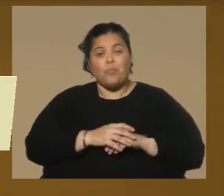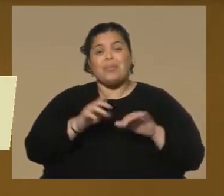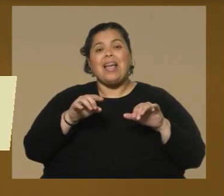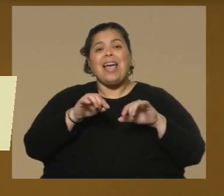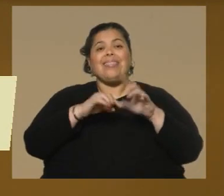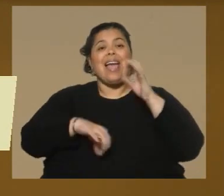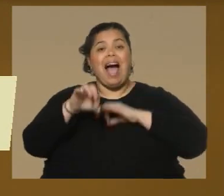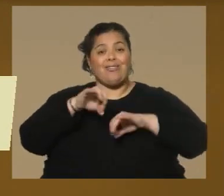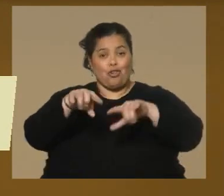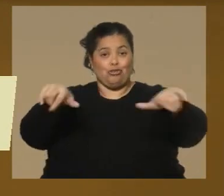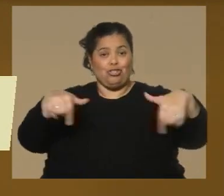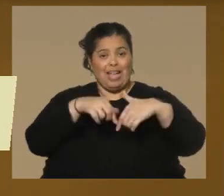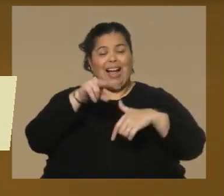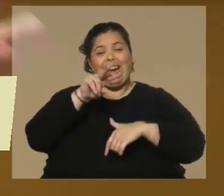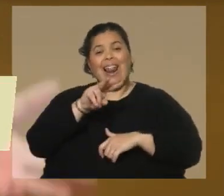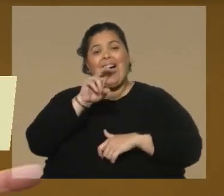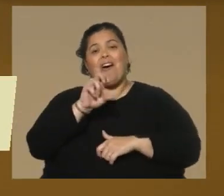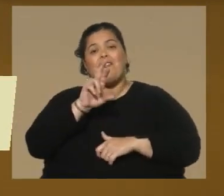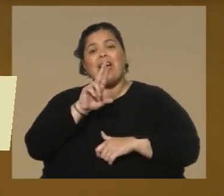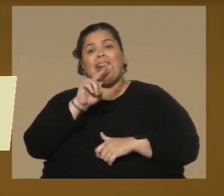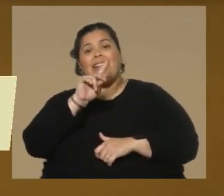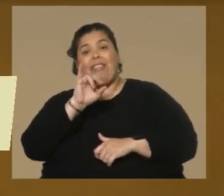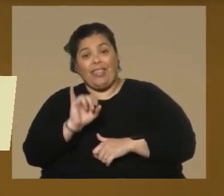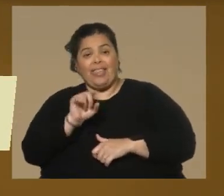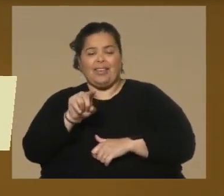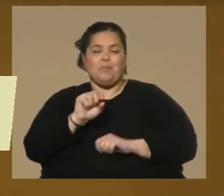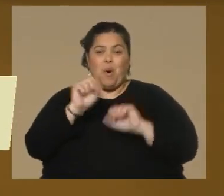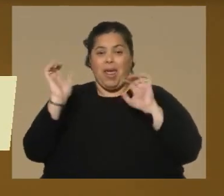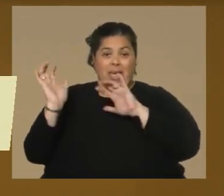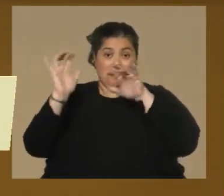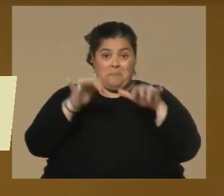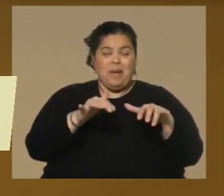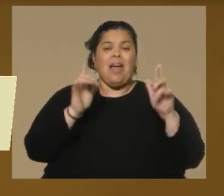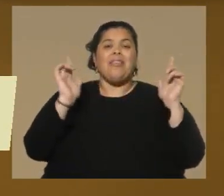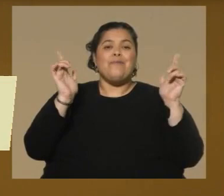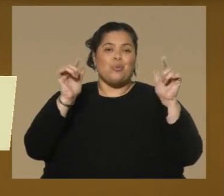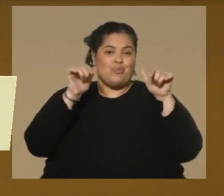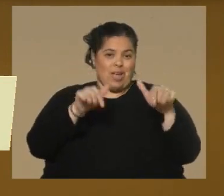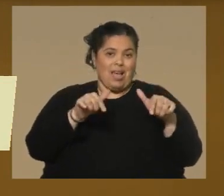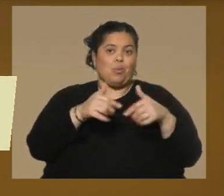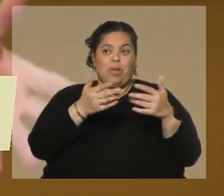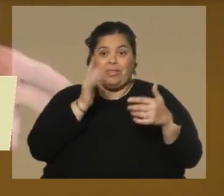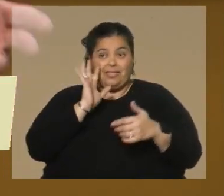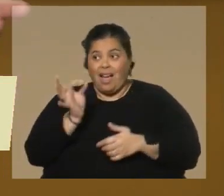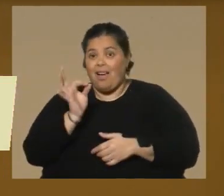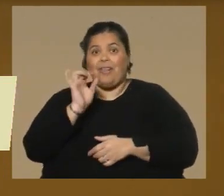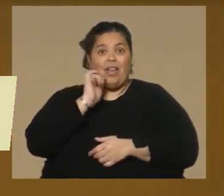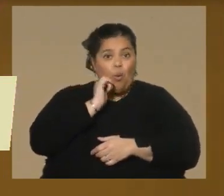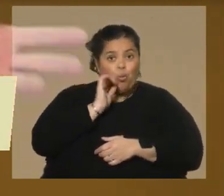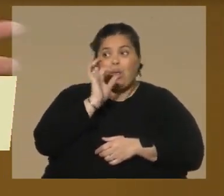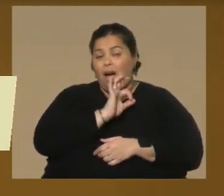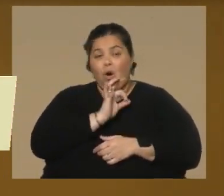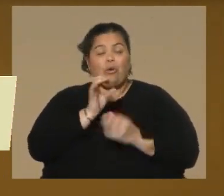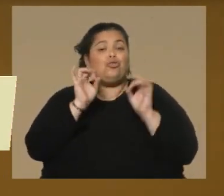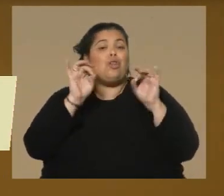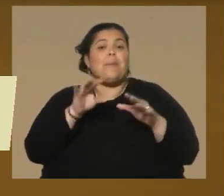Verdi tienen la oportunidad de acercarse a estas maravillas, de disfrutar de ya sea que ustedes sepan, quieran informarse